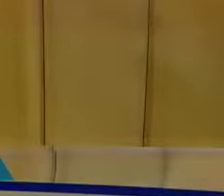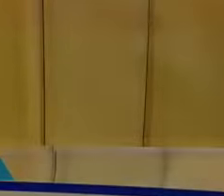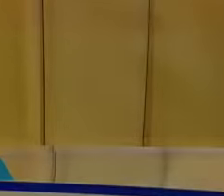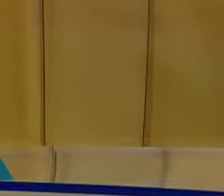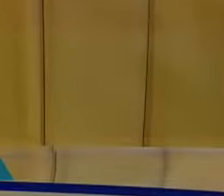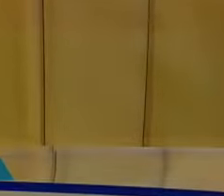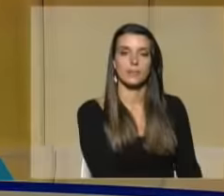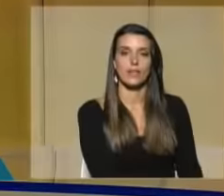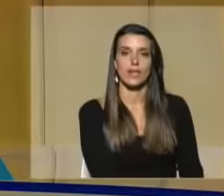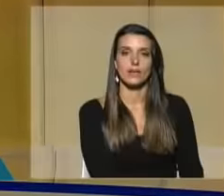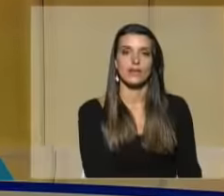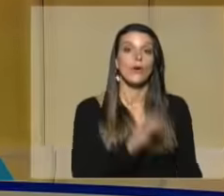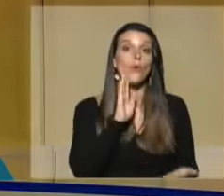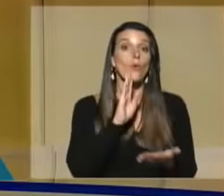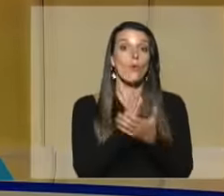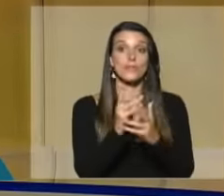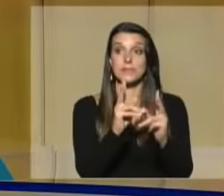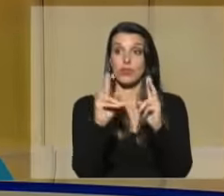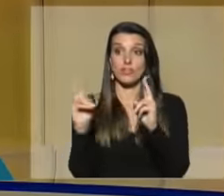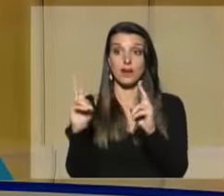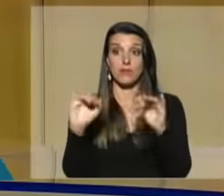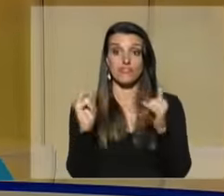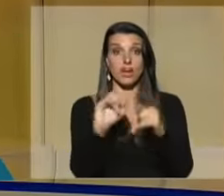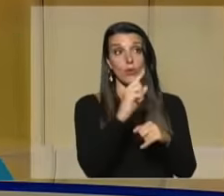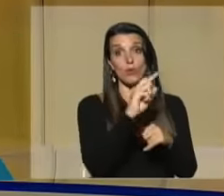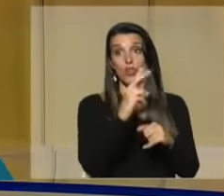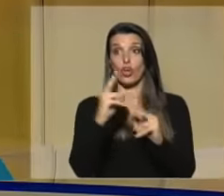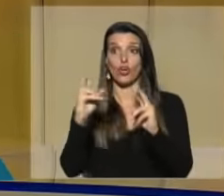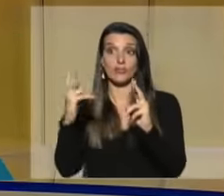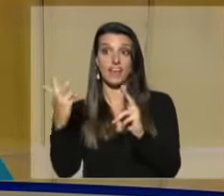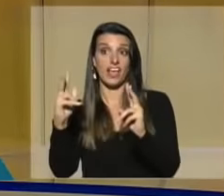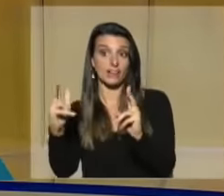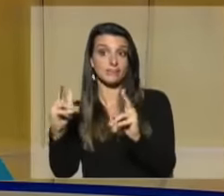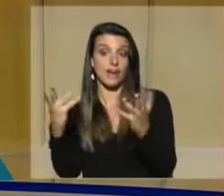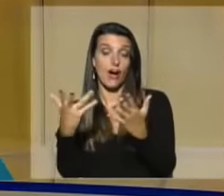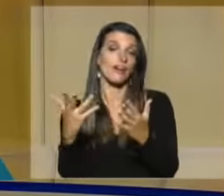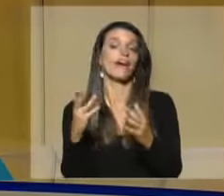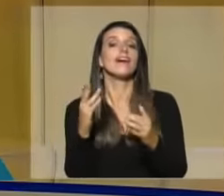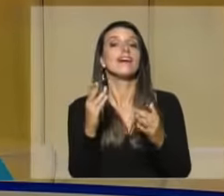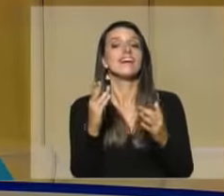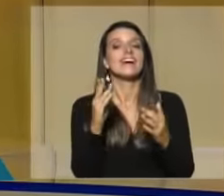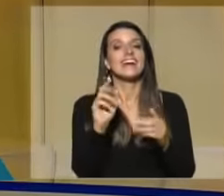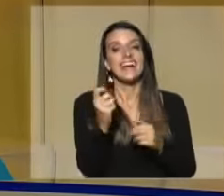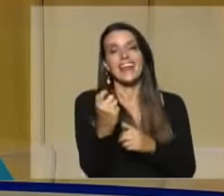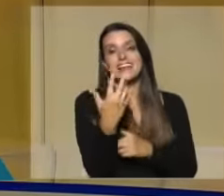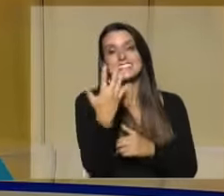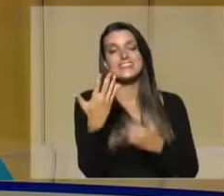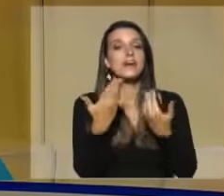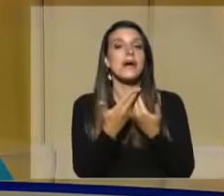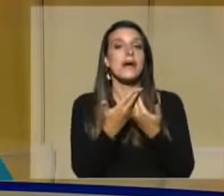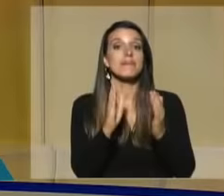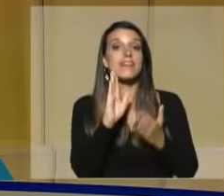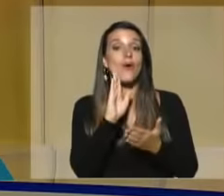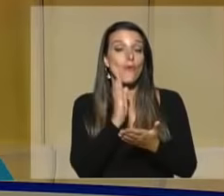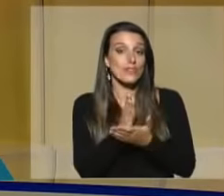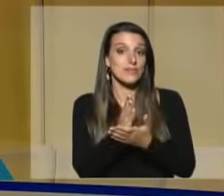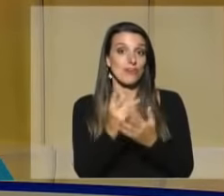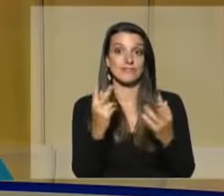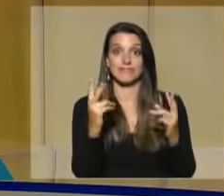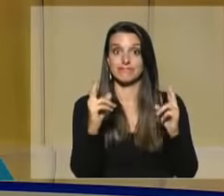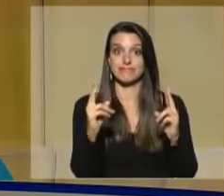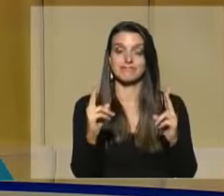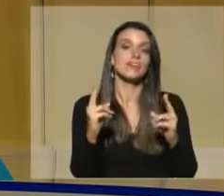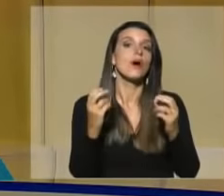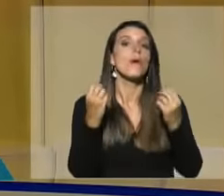Último tramo aquí. Gracias por estar con nosotros, por seguir con nosotros en Canal 5. Les decía que comenzamos este último tramo después de